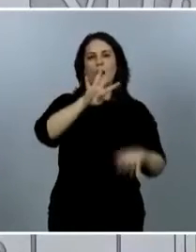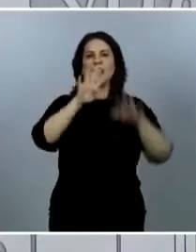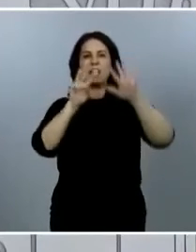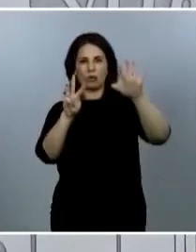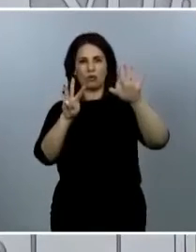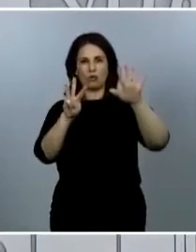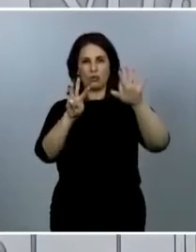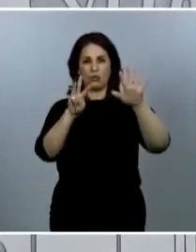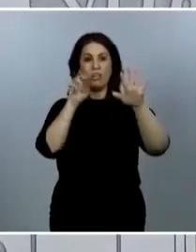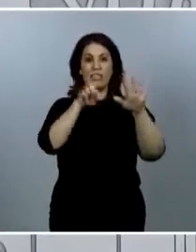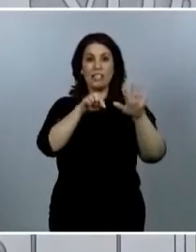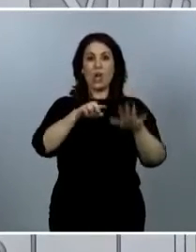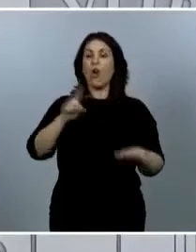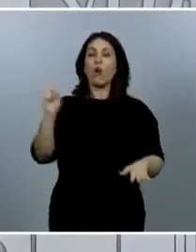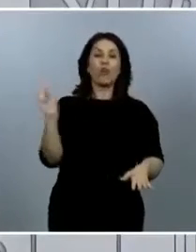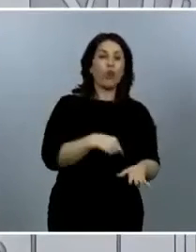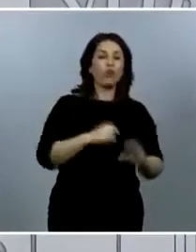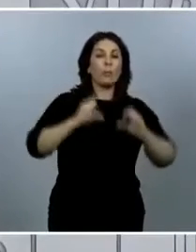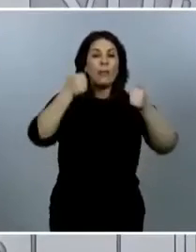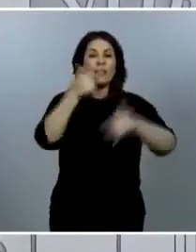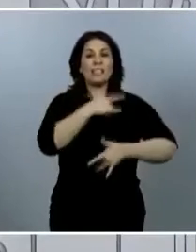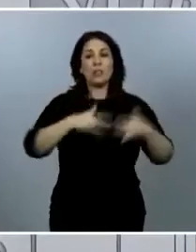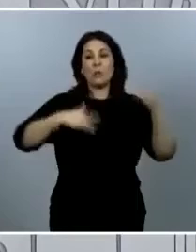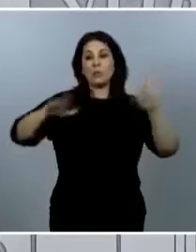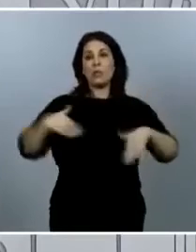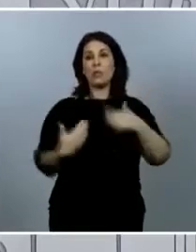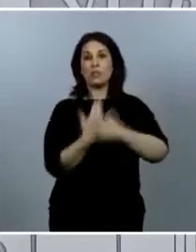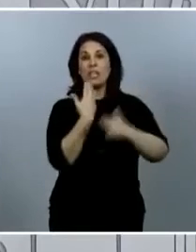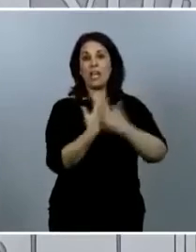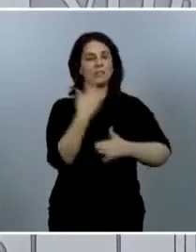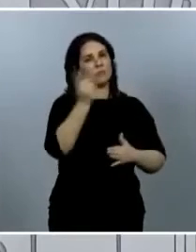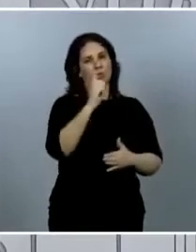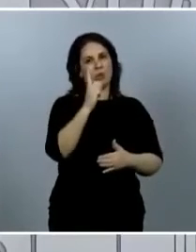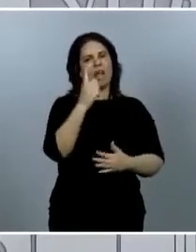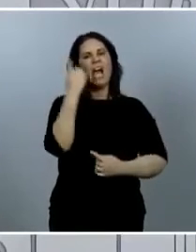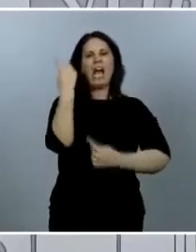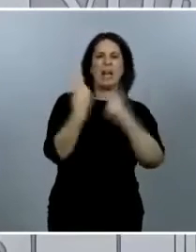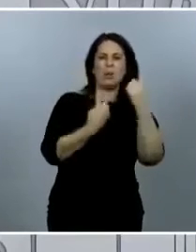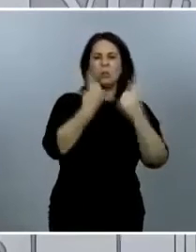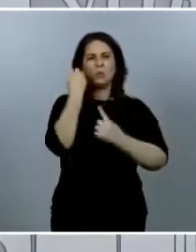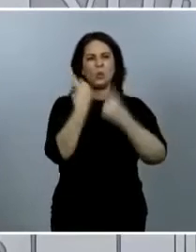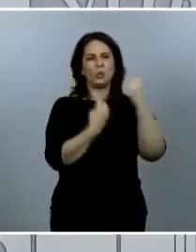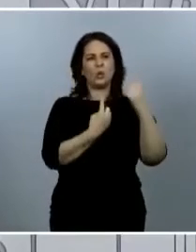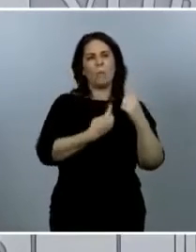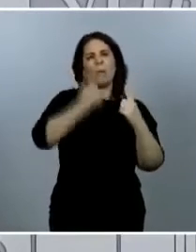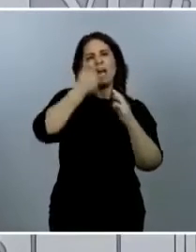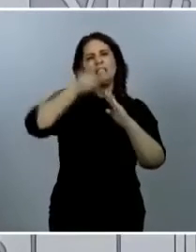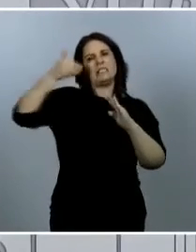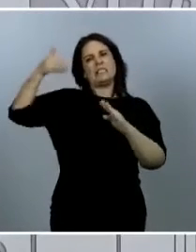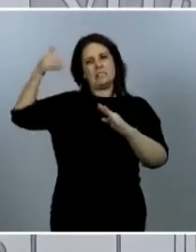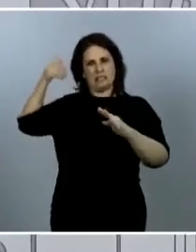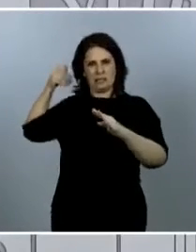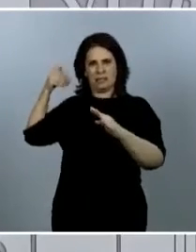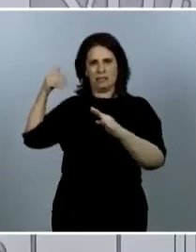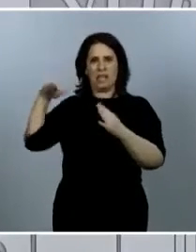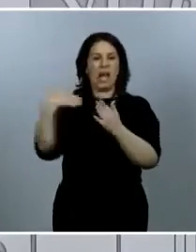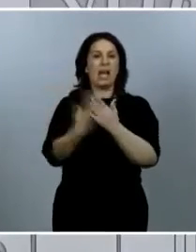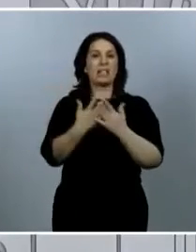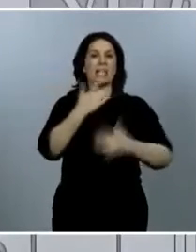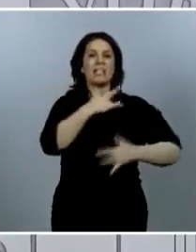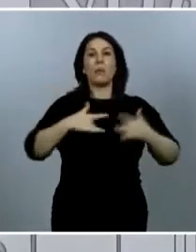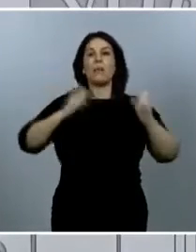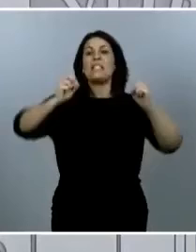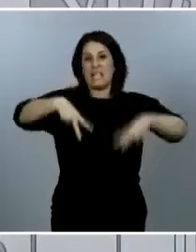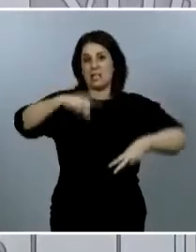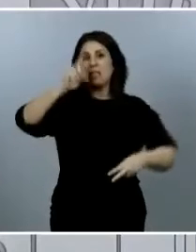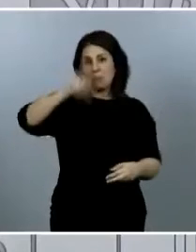todos han iniciado síntomas en los últimos días. Hay varios de ellos que son casos más retrasados o casos incluso asintomáticos que no